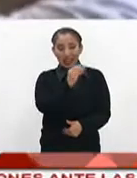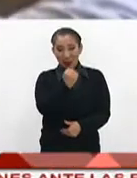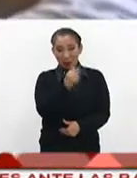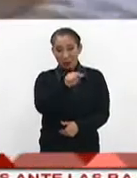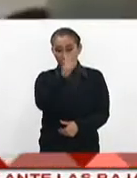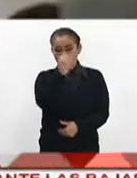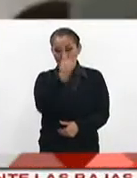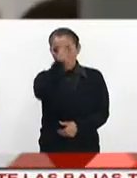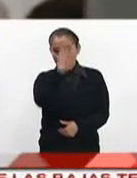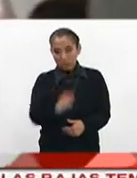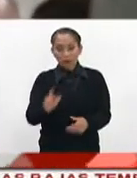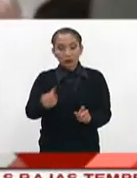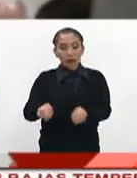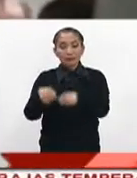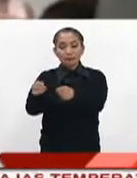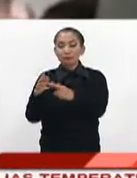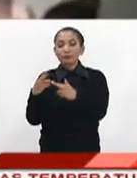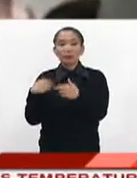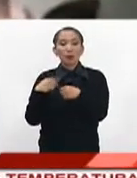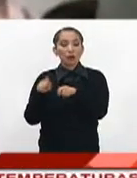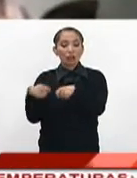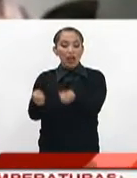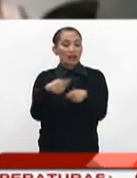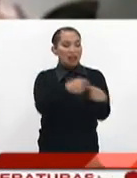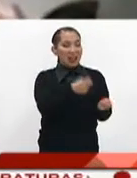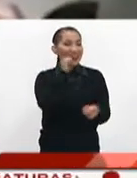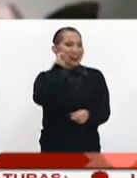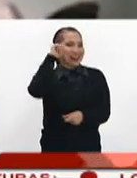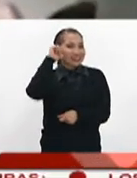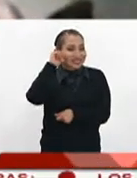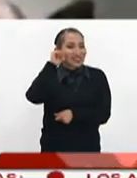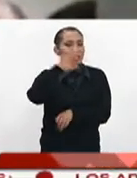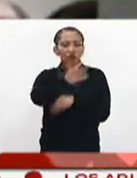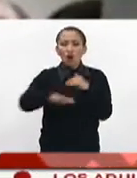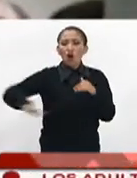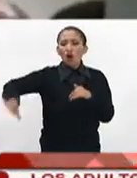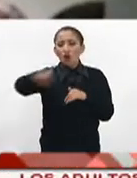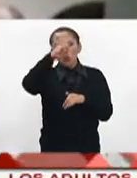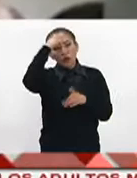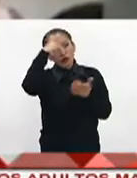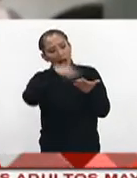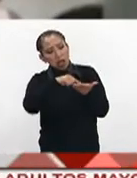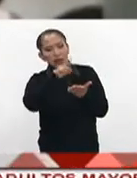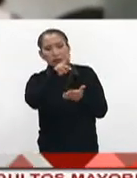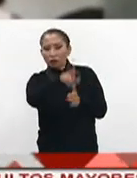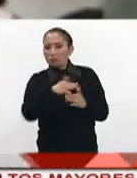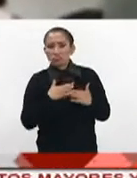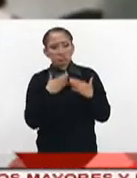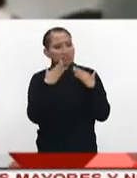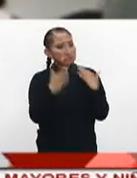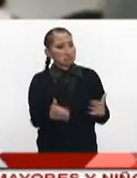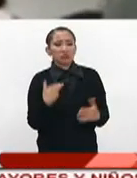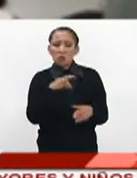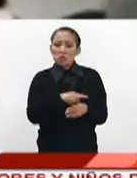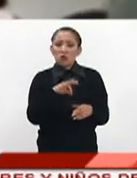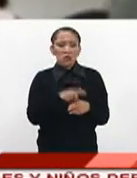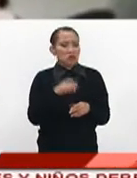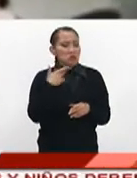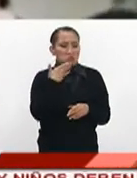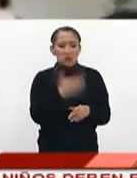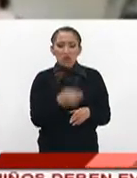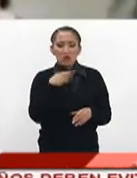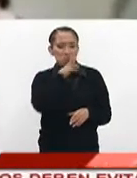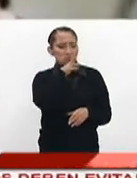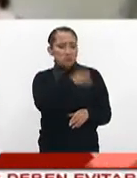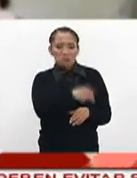% fueron entregados el día de ayer y todo el mundo cree en los resultados del servicio electoral. Eso da cuenta